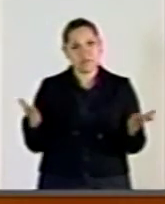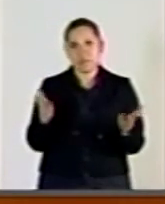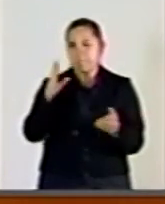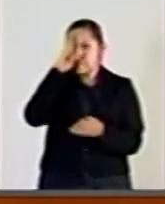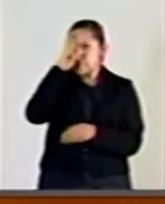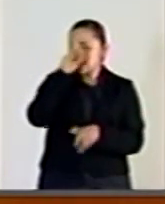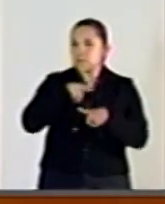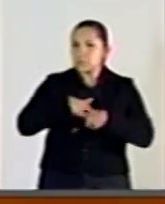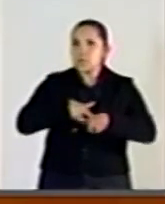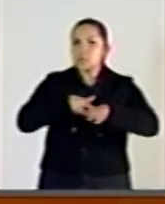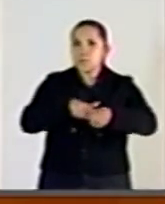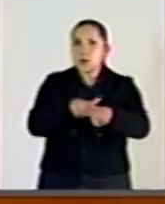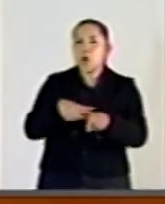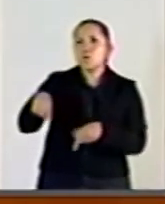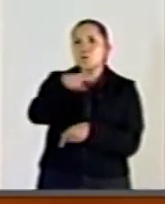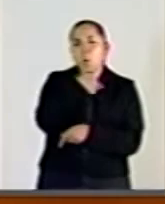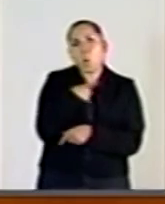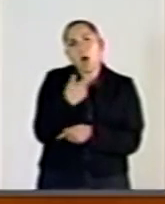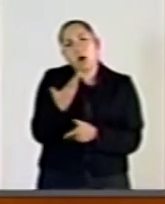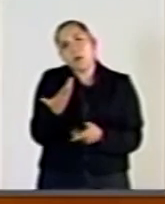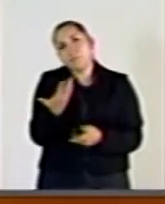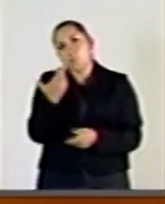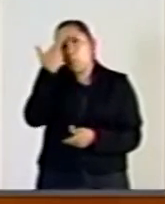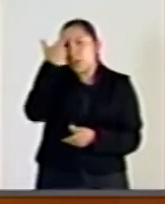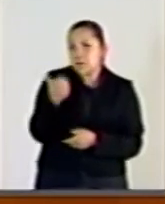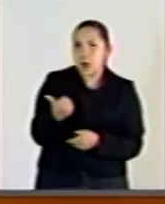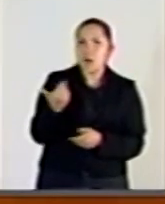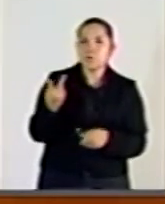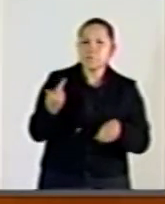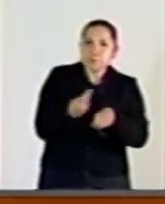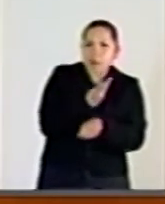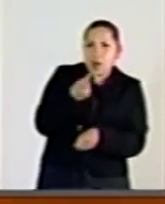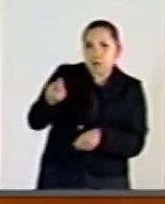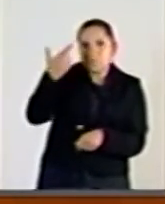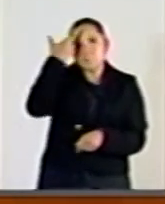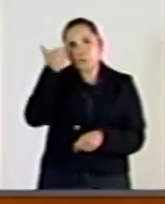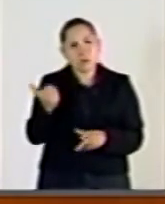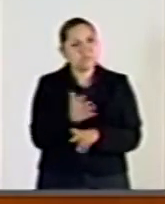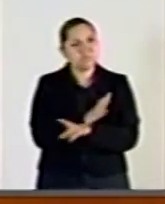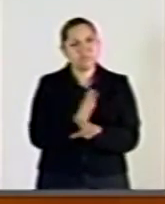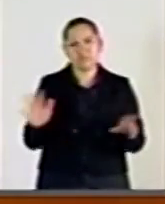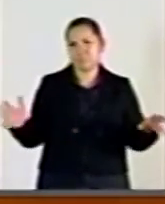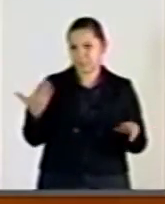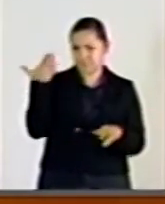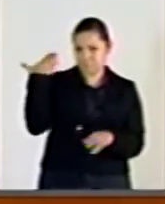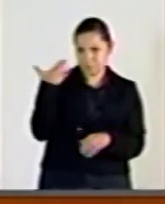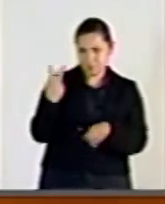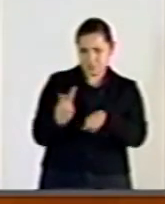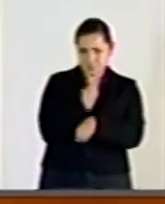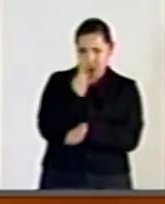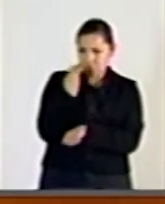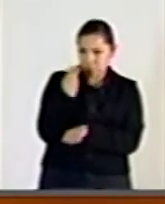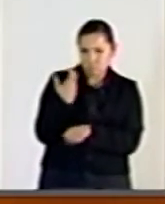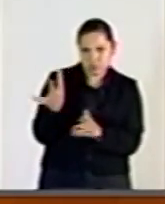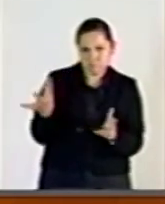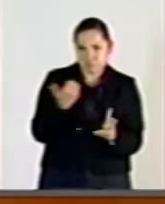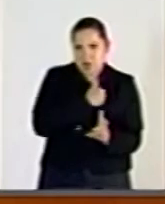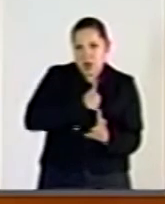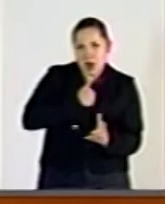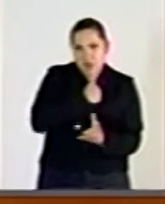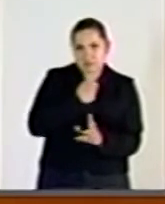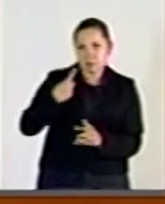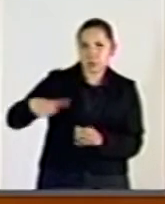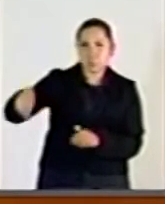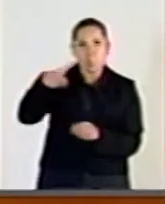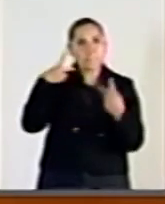debemos aceptar hechos de violencia como los ocurridos, el luto y el pesar que